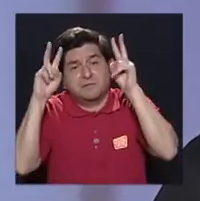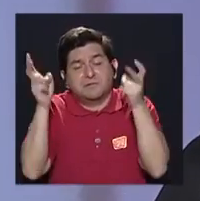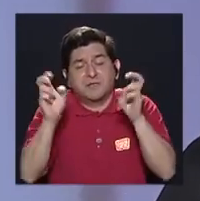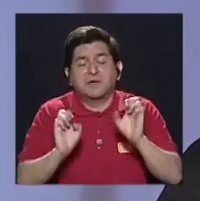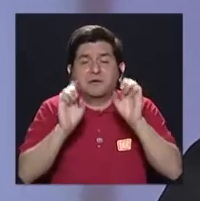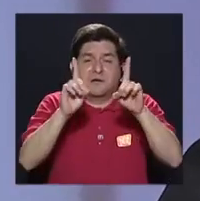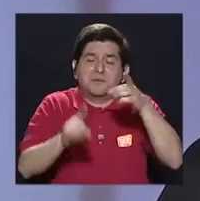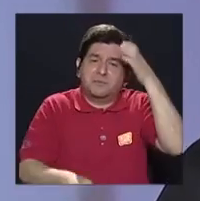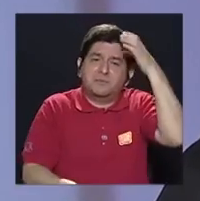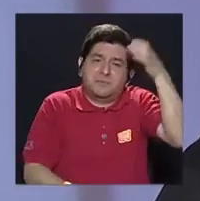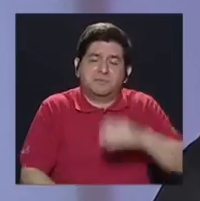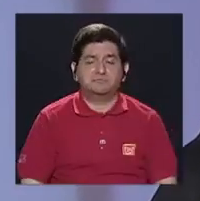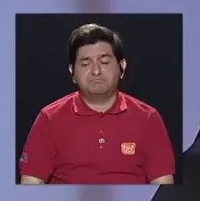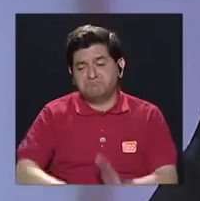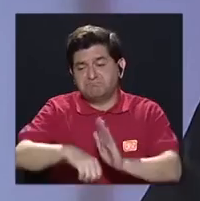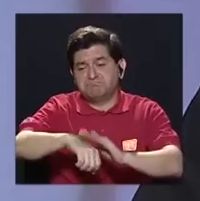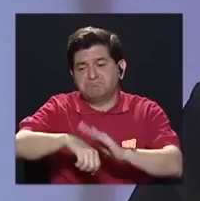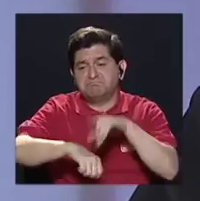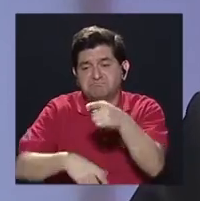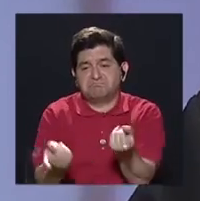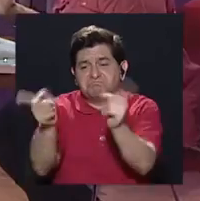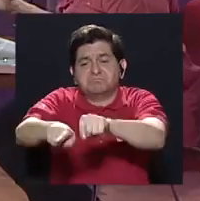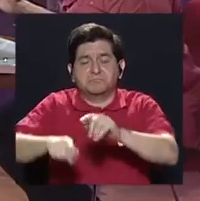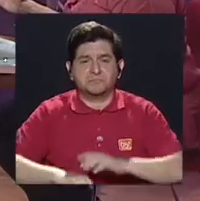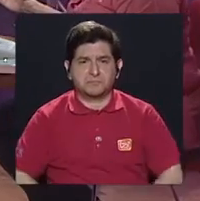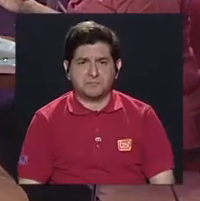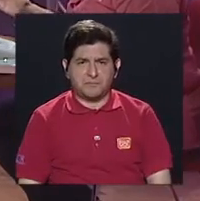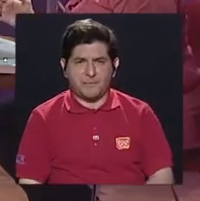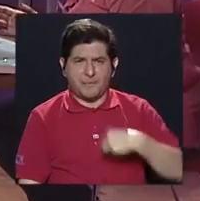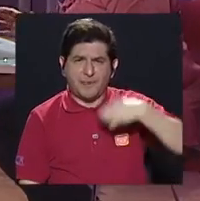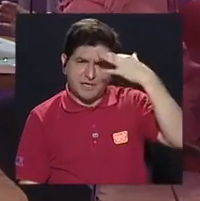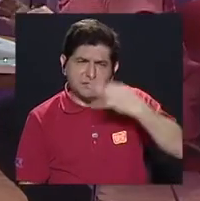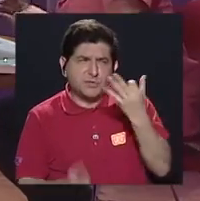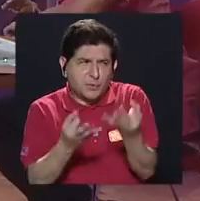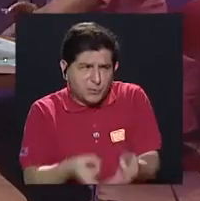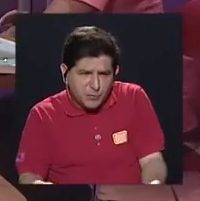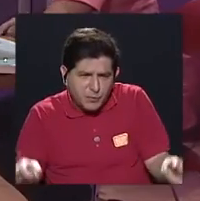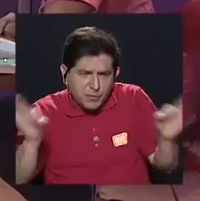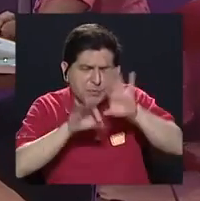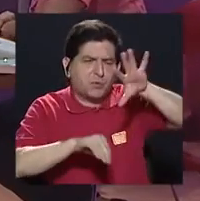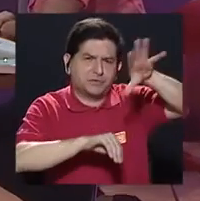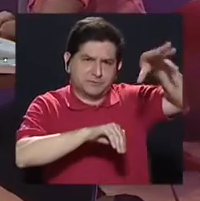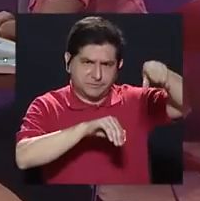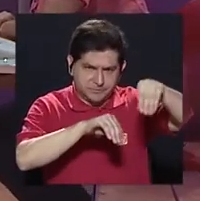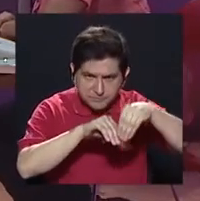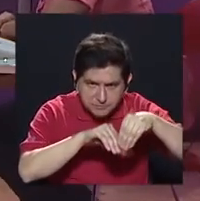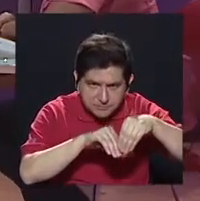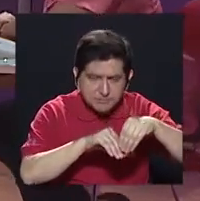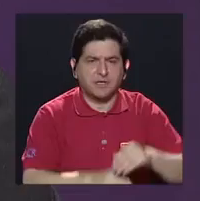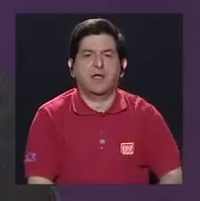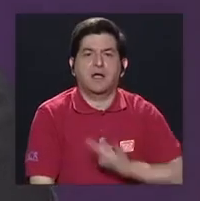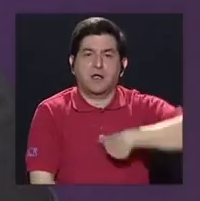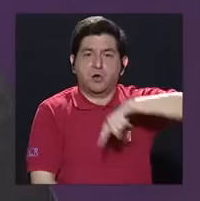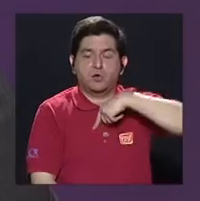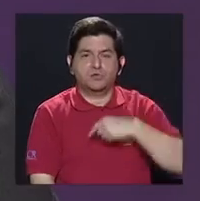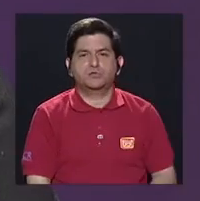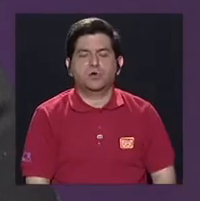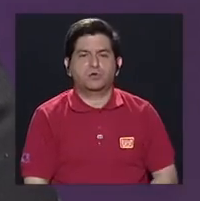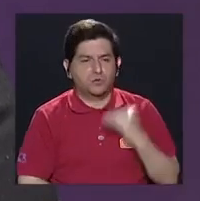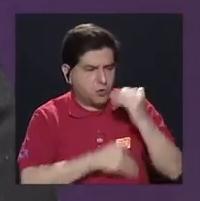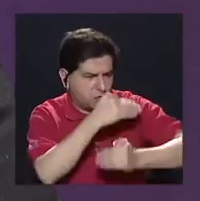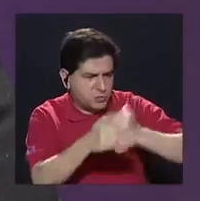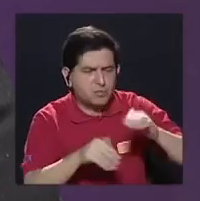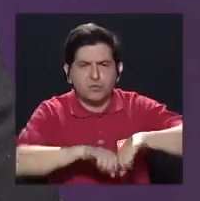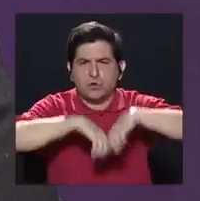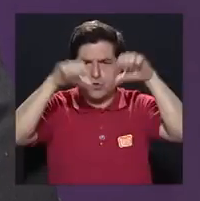educativo y cultural, permitimos que eso suceda. Yo creo que es importante agregar que somos producto de un sistema